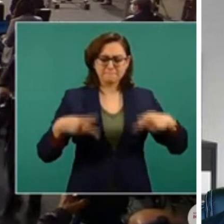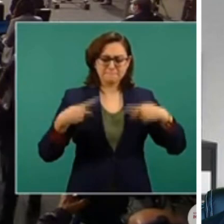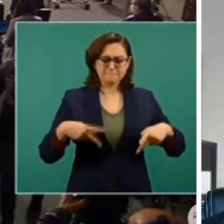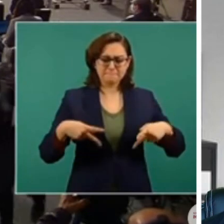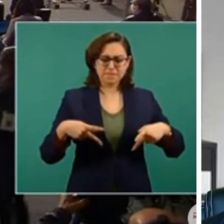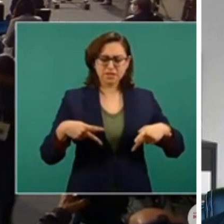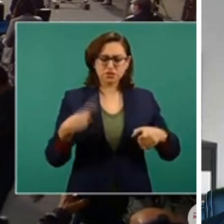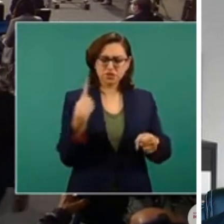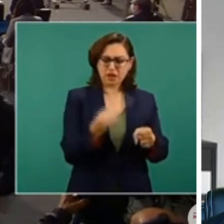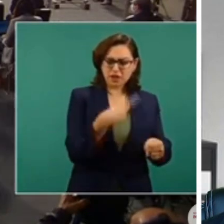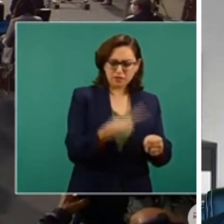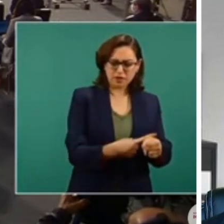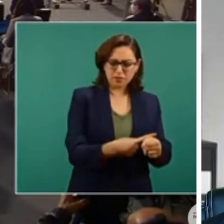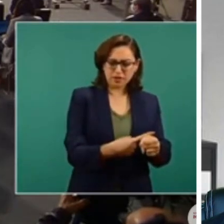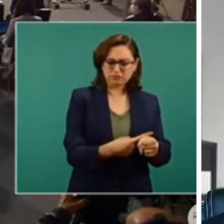COVID,